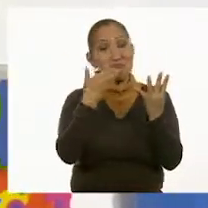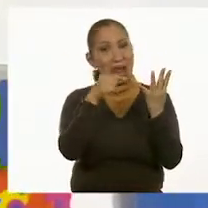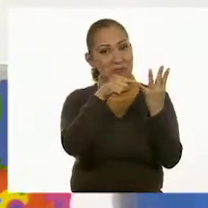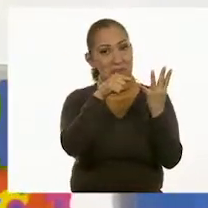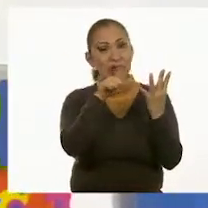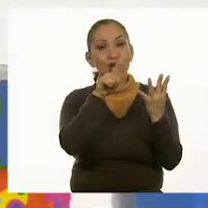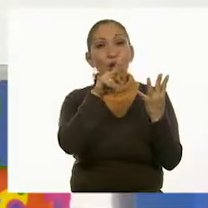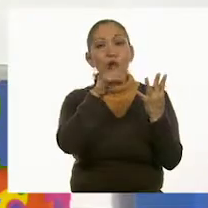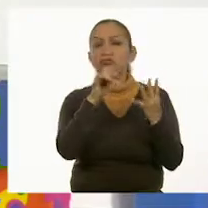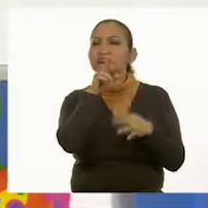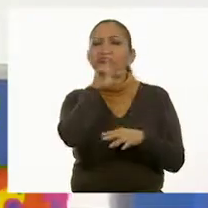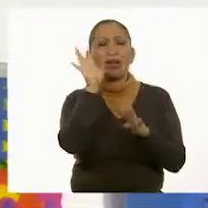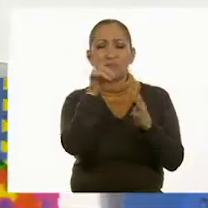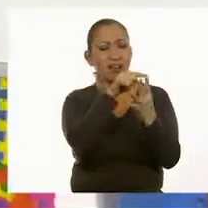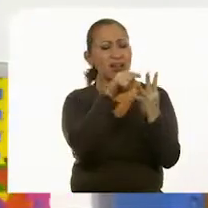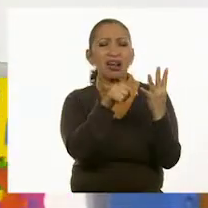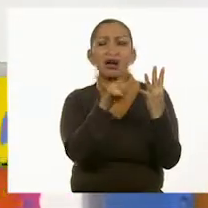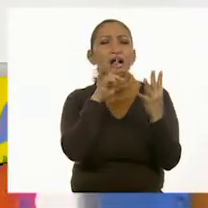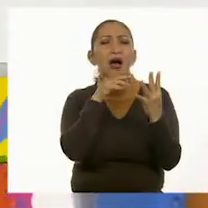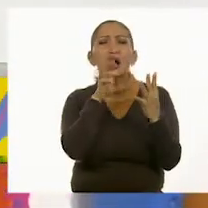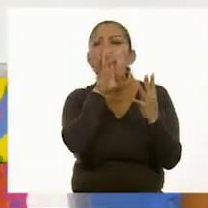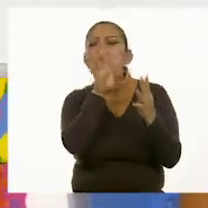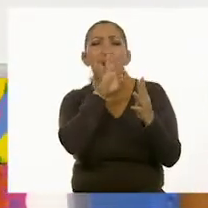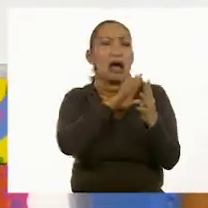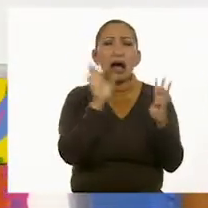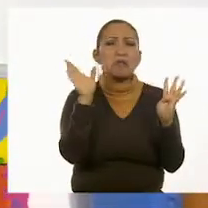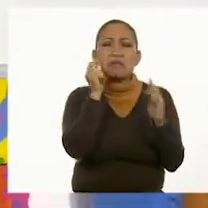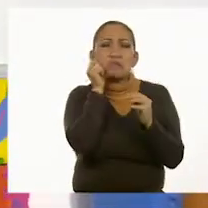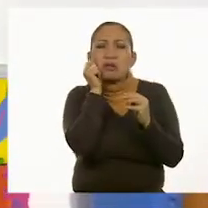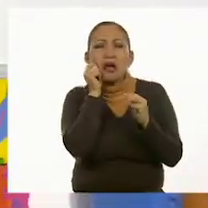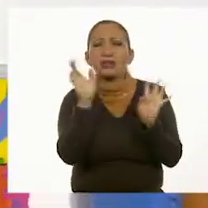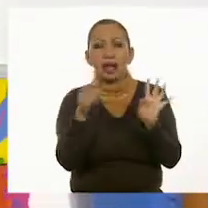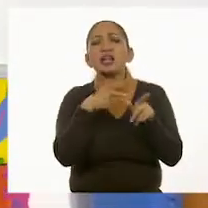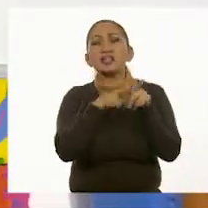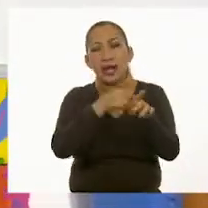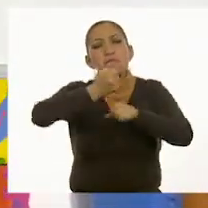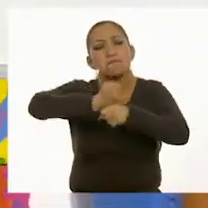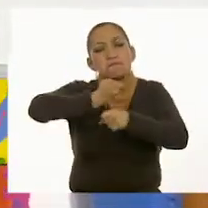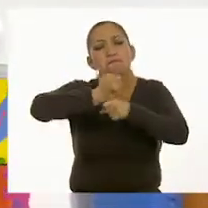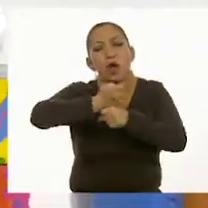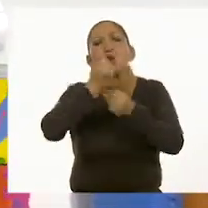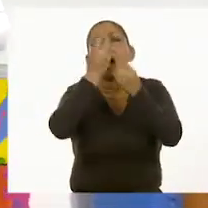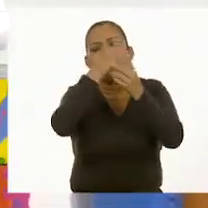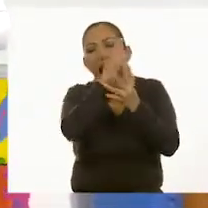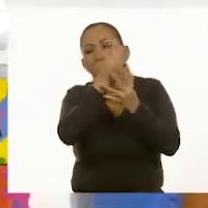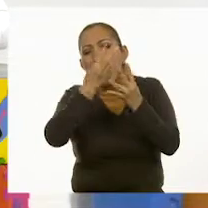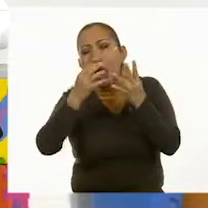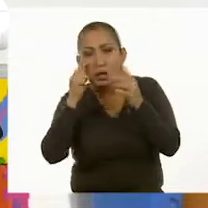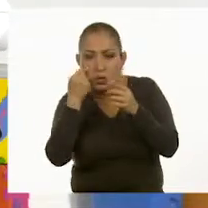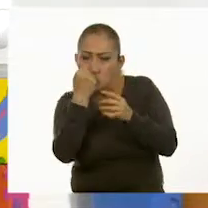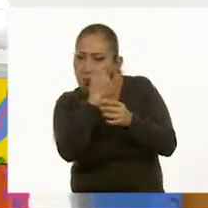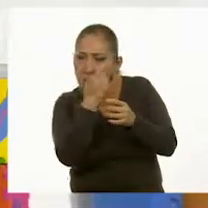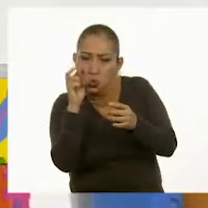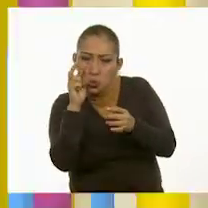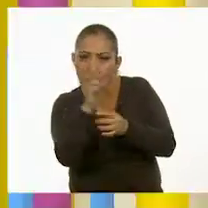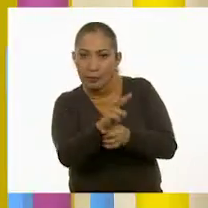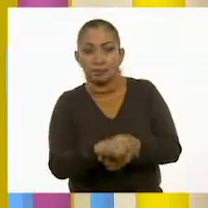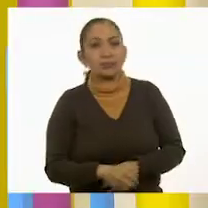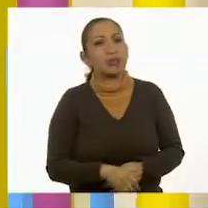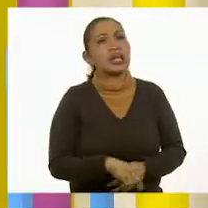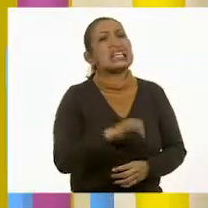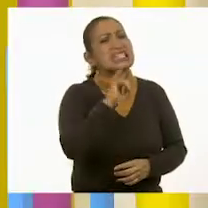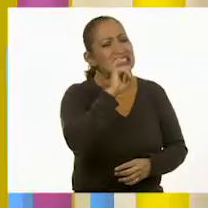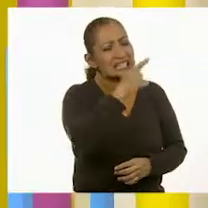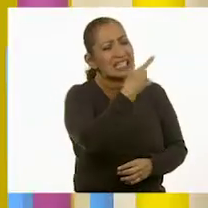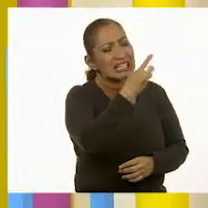Y no se preocupen los que no contestaron de manera correcta. Recuerden que podemos seguir practicando nuestro conteo y nuestra observación. A lo mejor sí